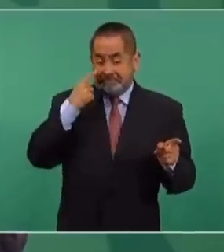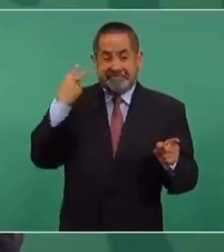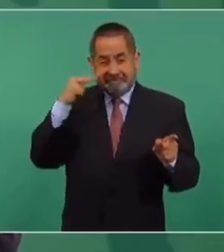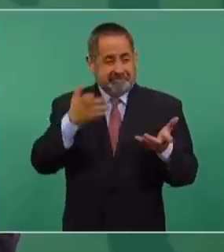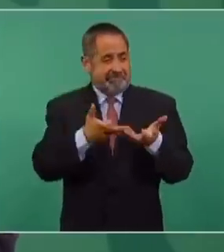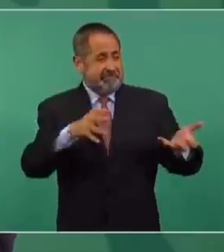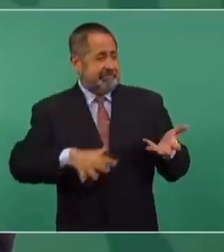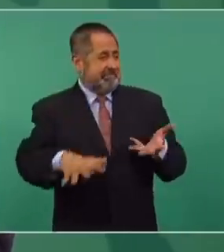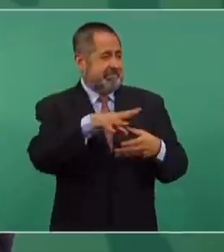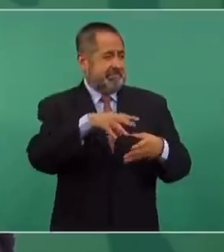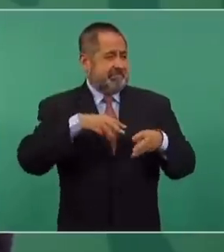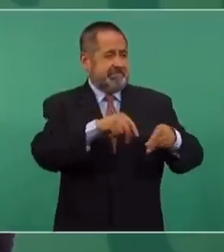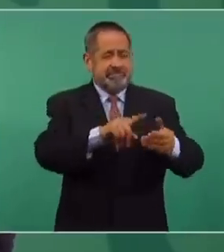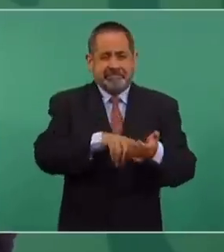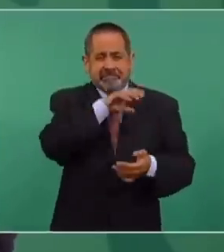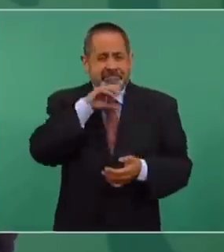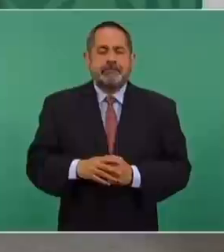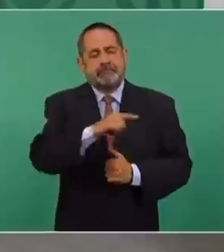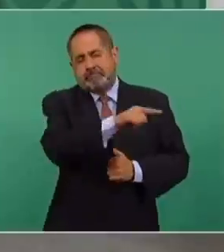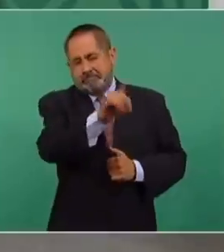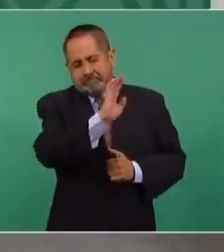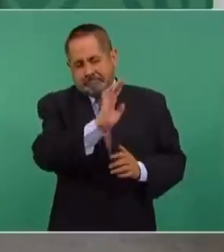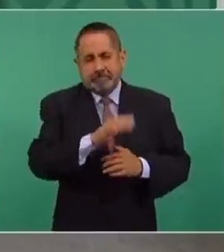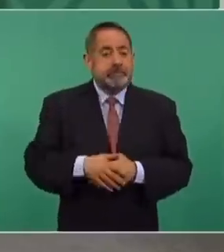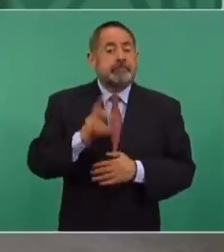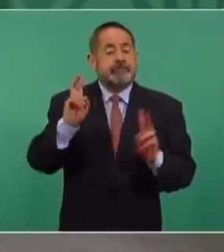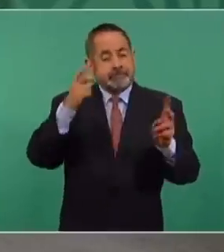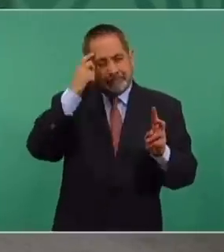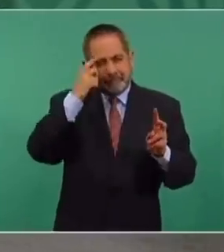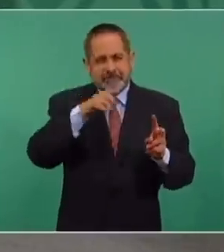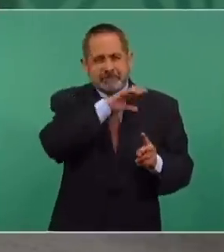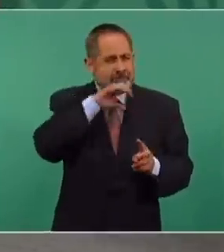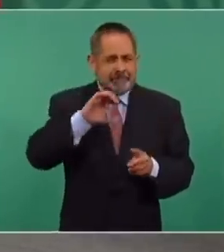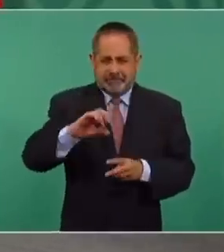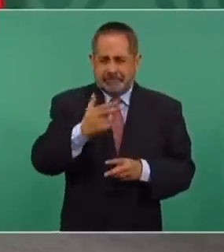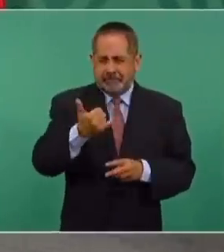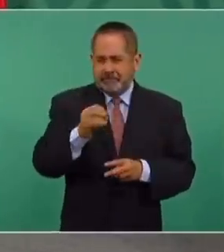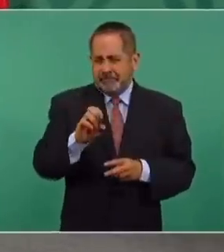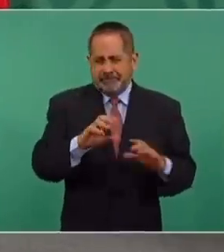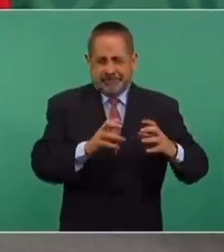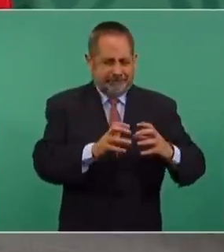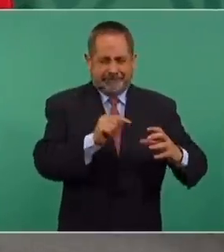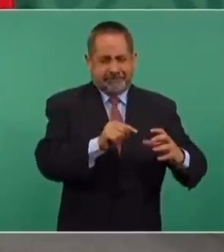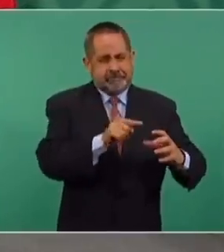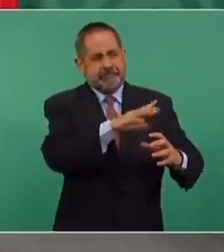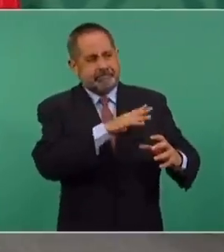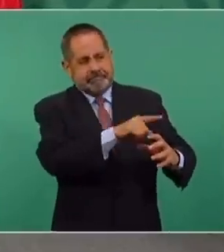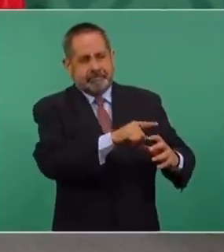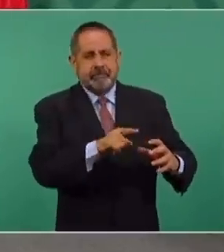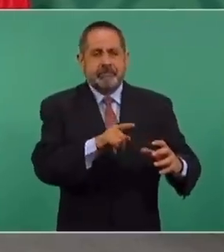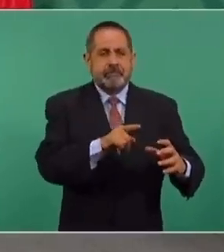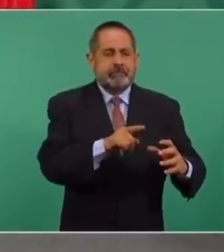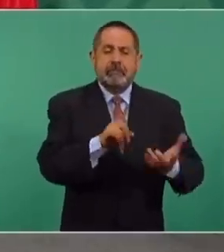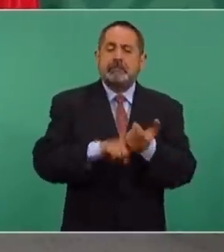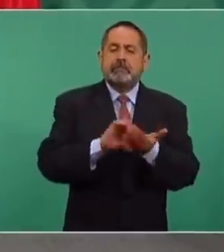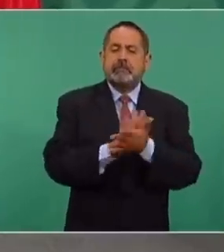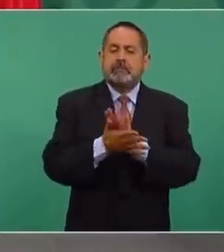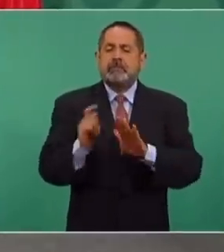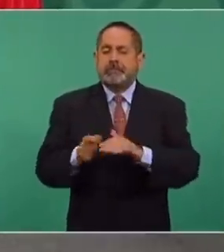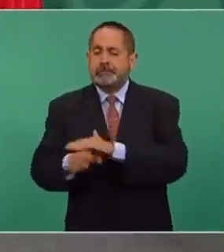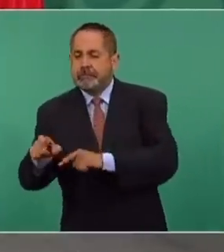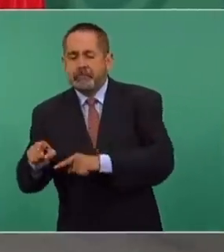chayoteras en Veracruz. El chayote es muy sano,